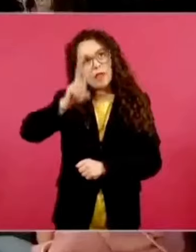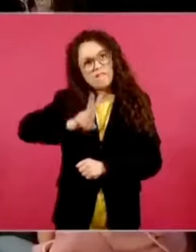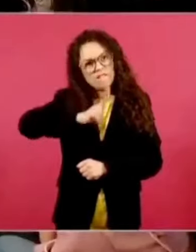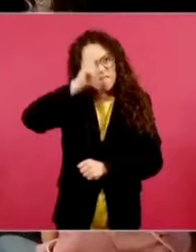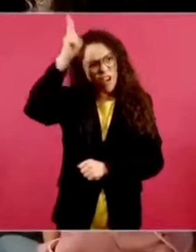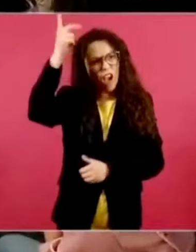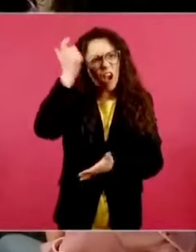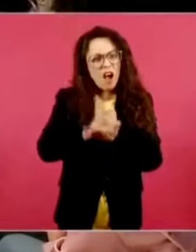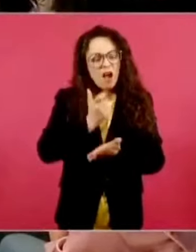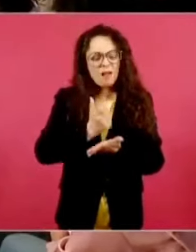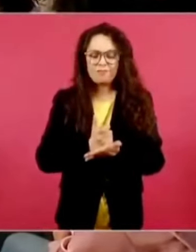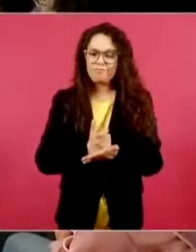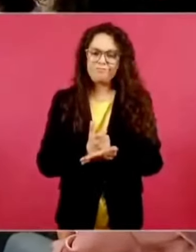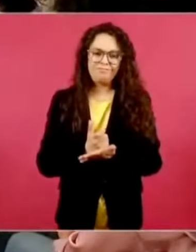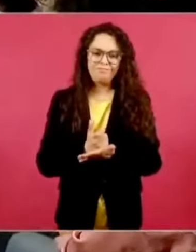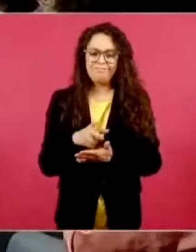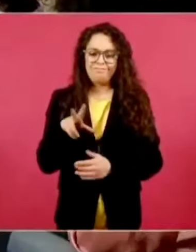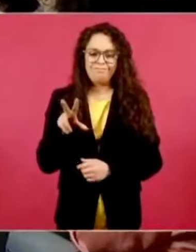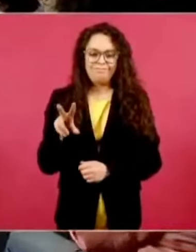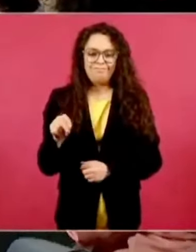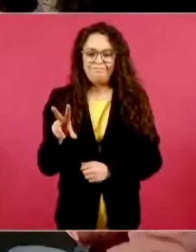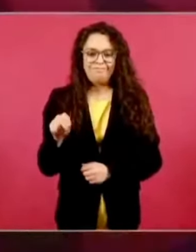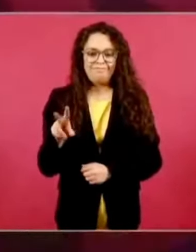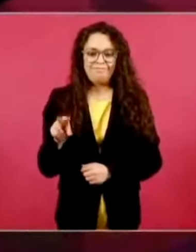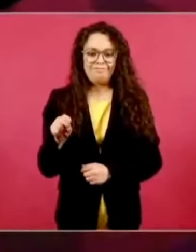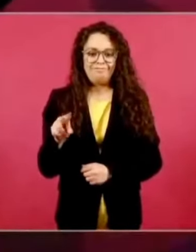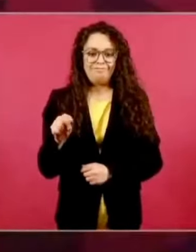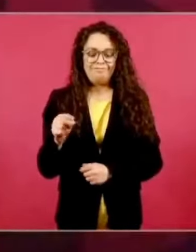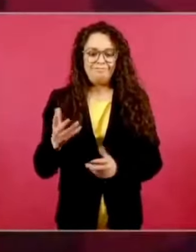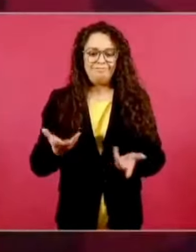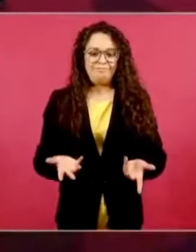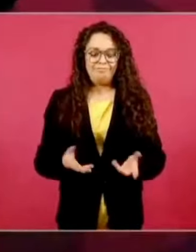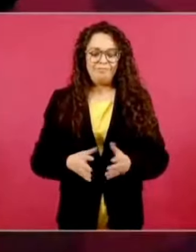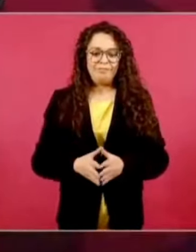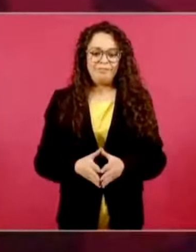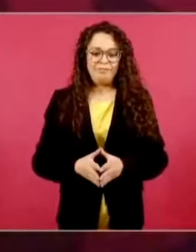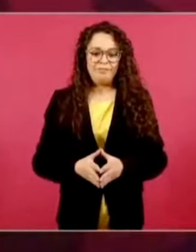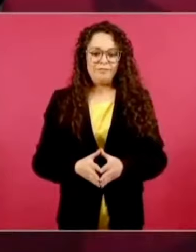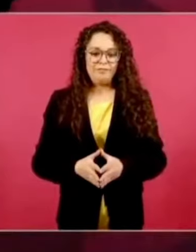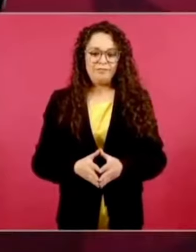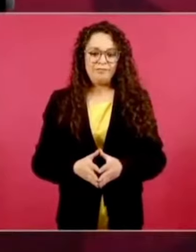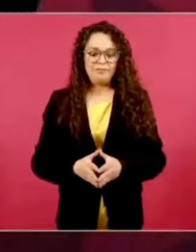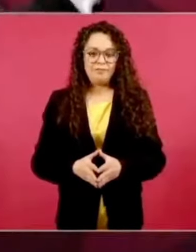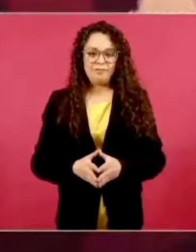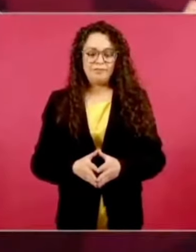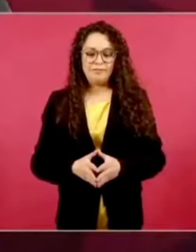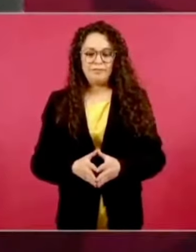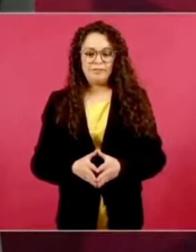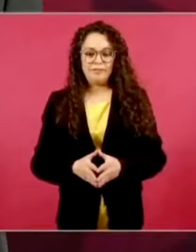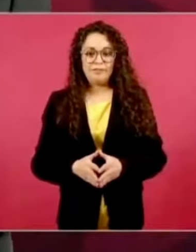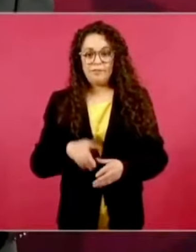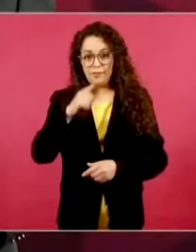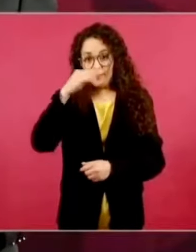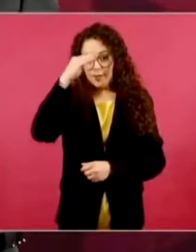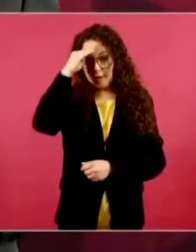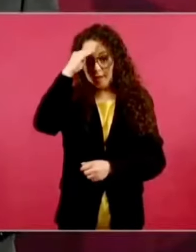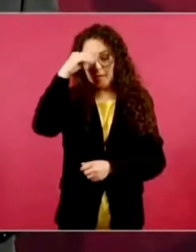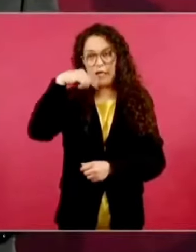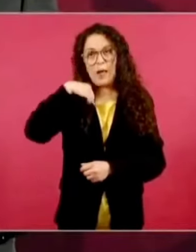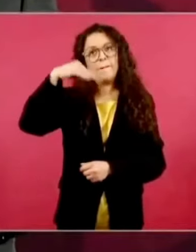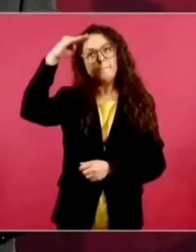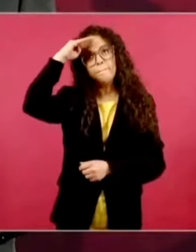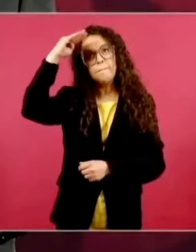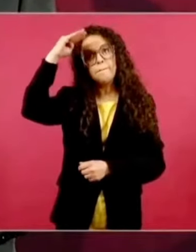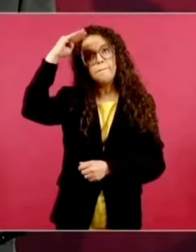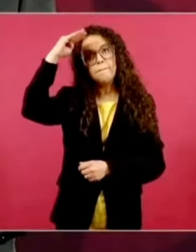de que yo, pues nada más ando pensando cómo enfrentar a los